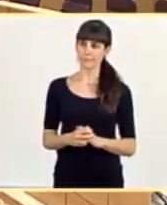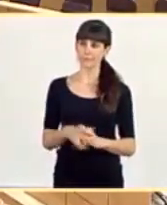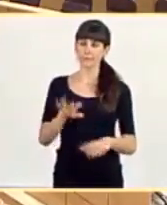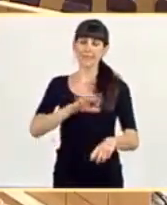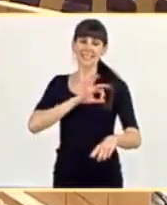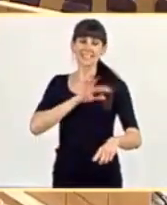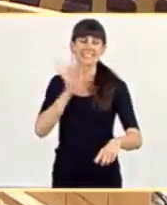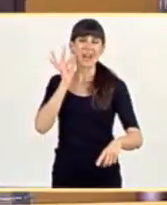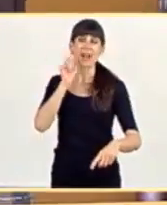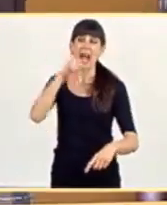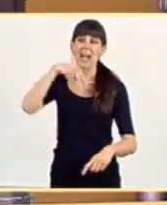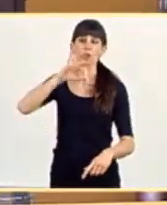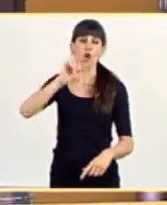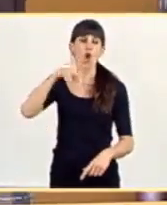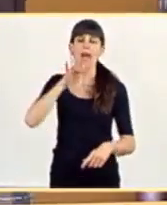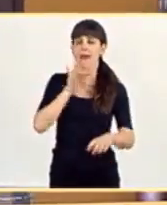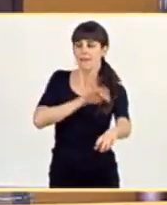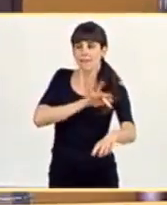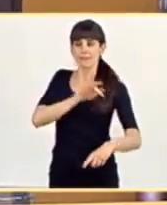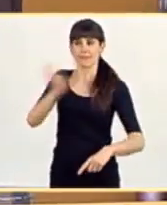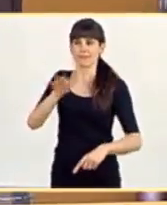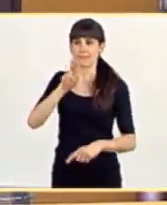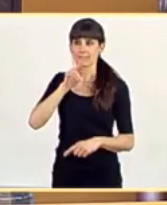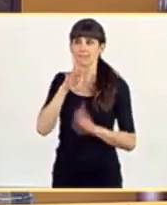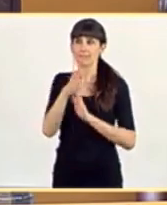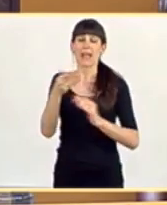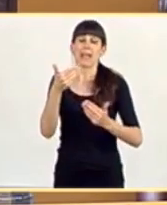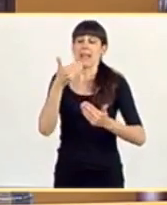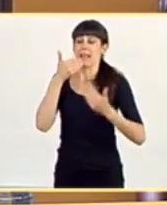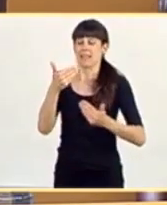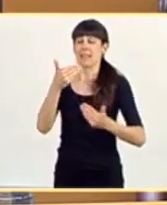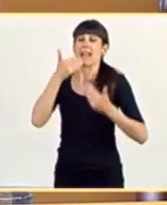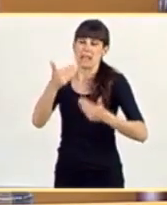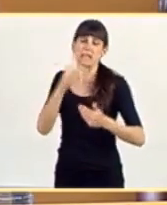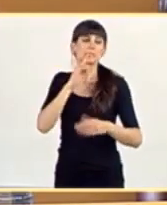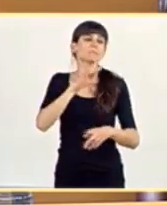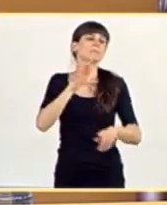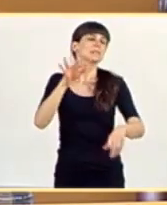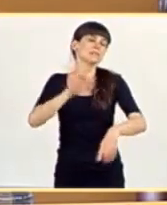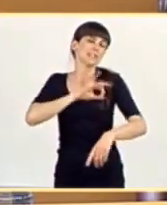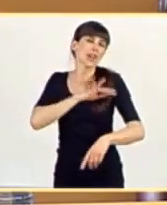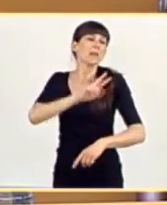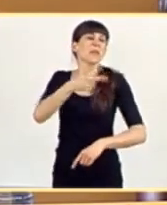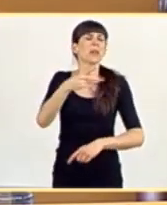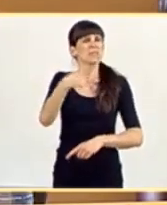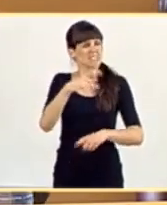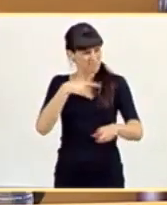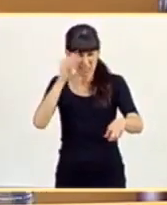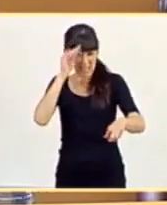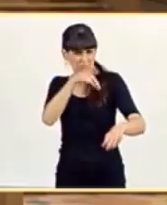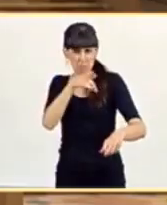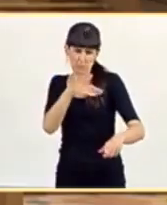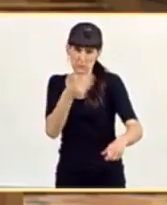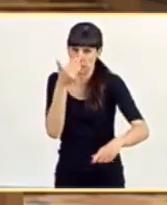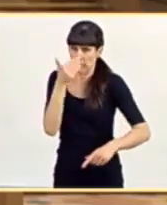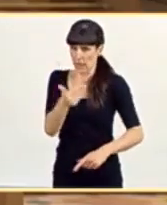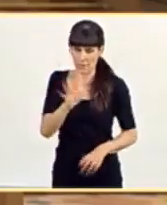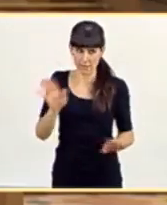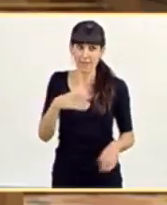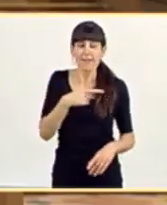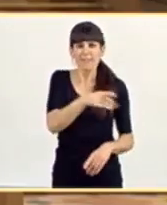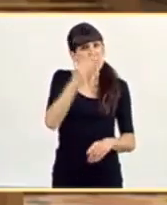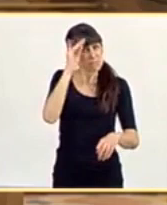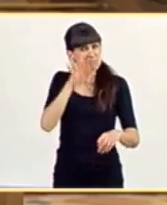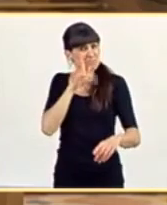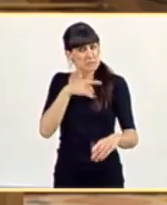Senadora Antona tiene la palabra. Gracias, señora vicepresidenta. ¿Usted cree, sinceramente, que